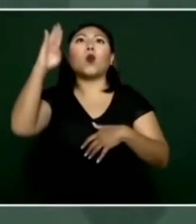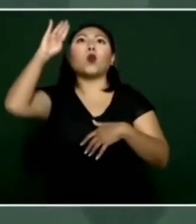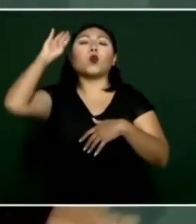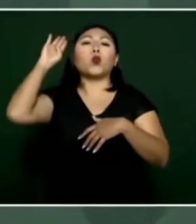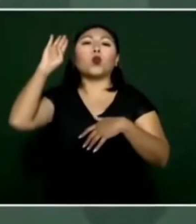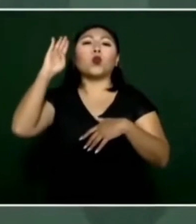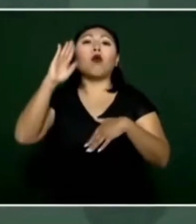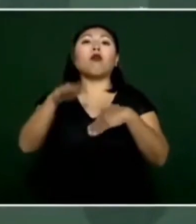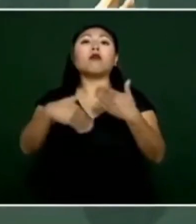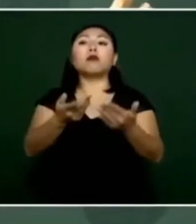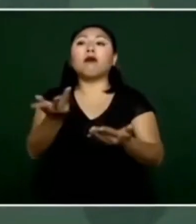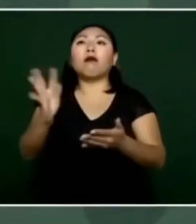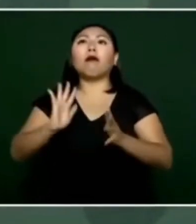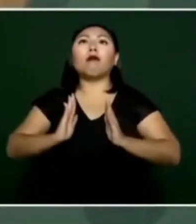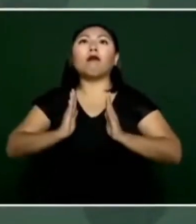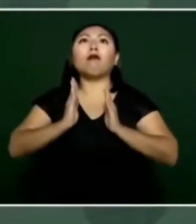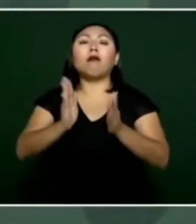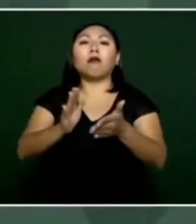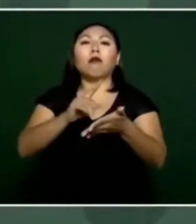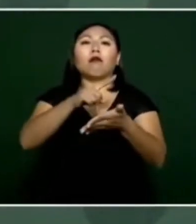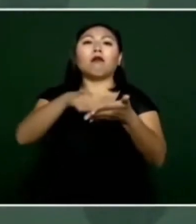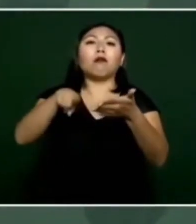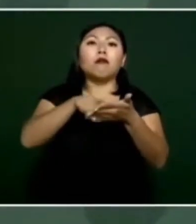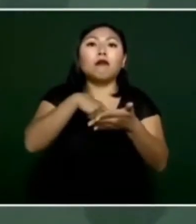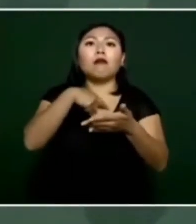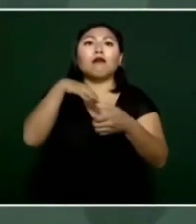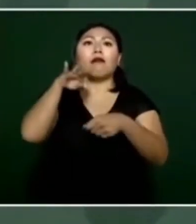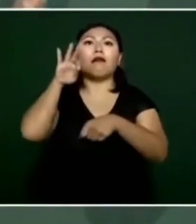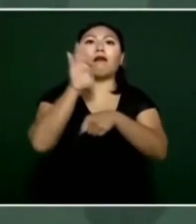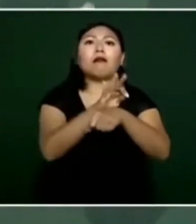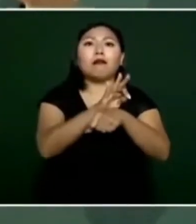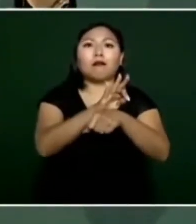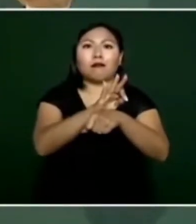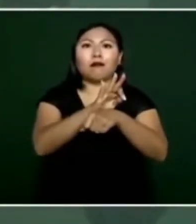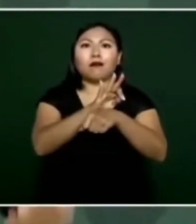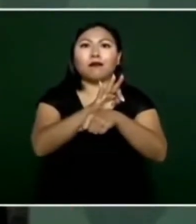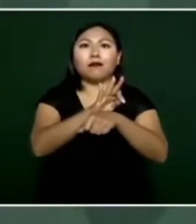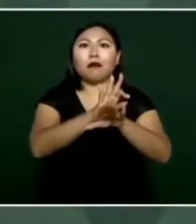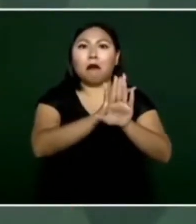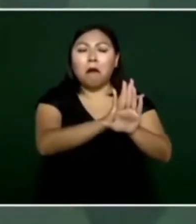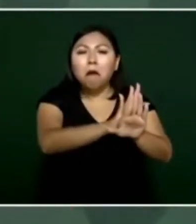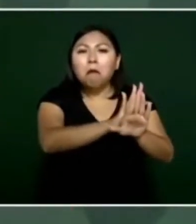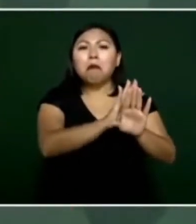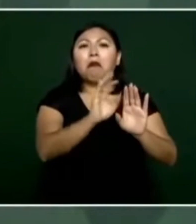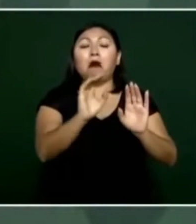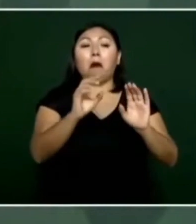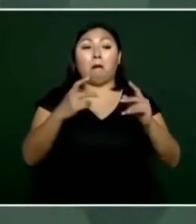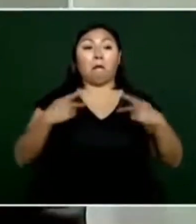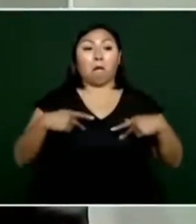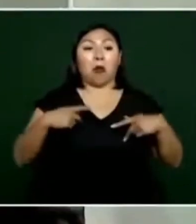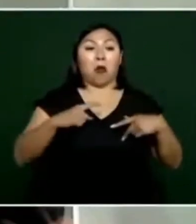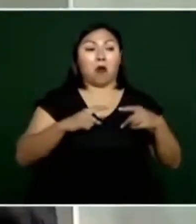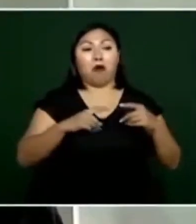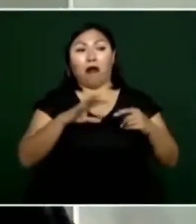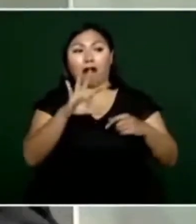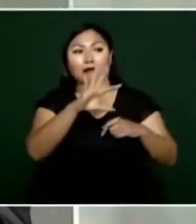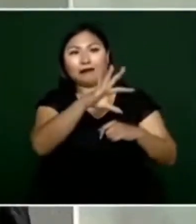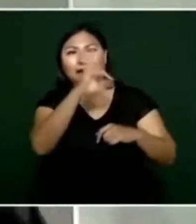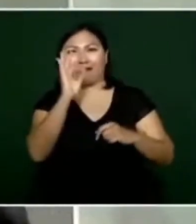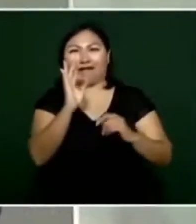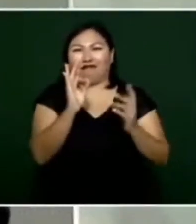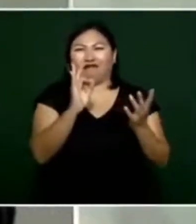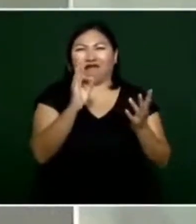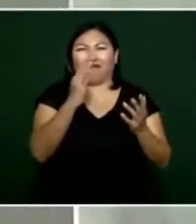introducen a un candidato al mercado como si se